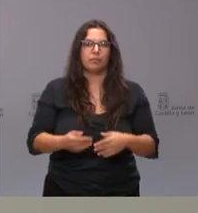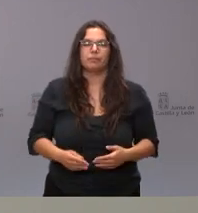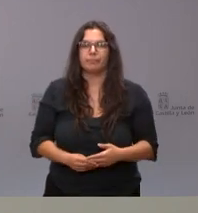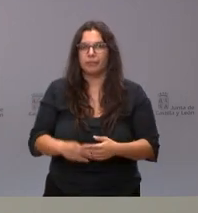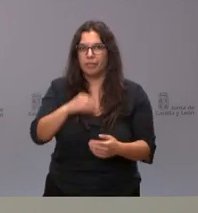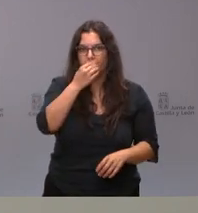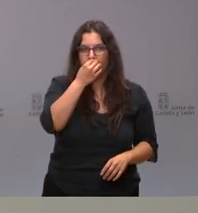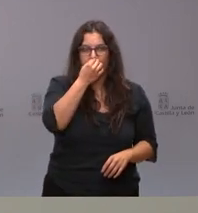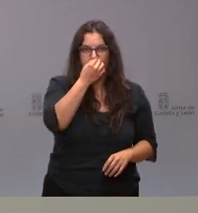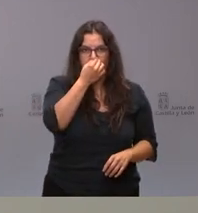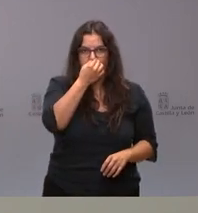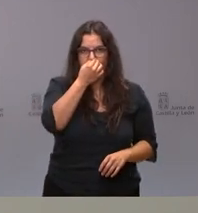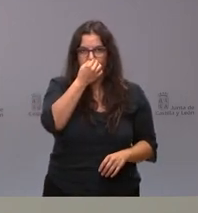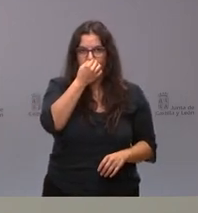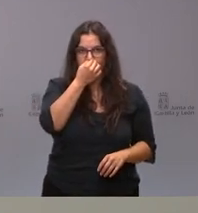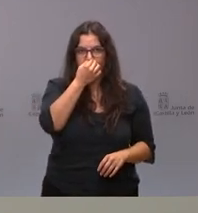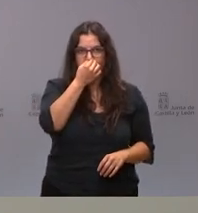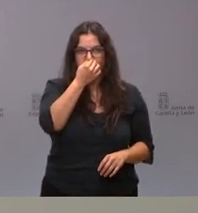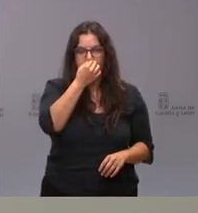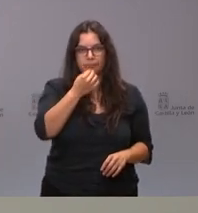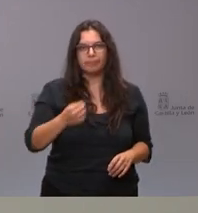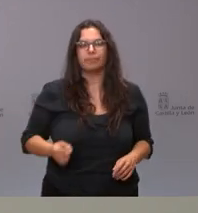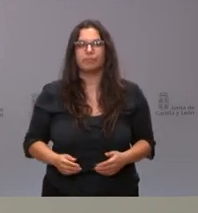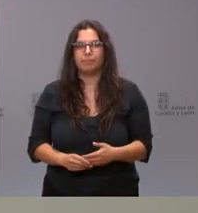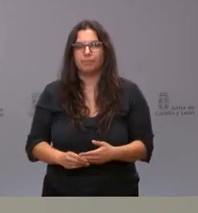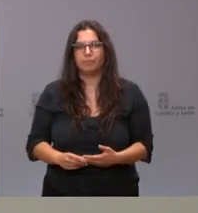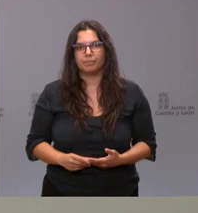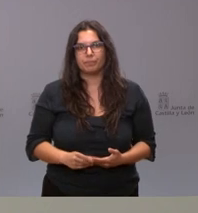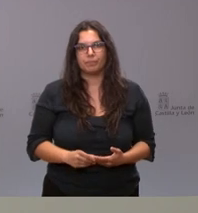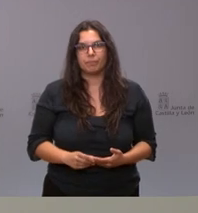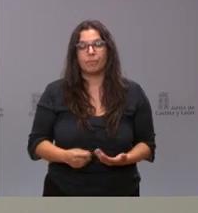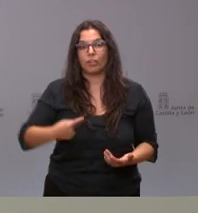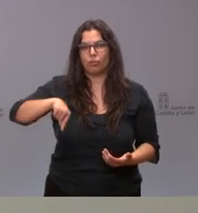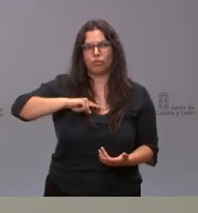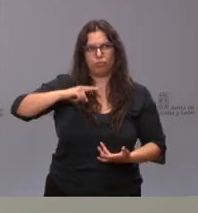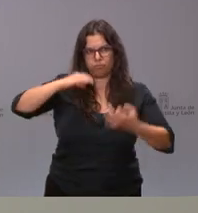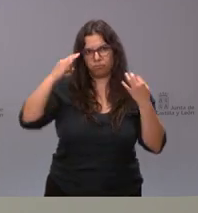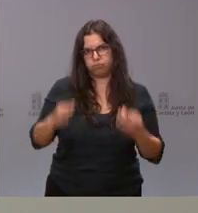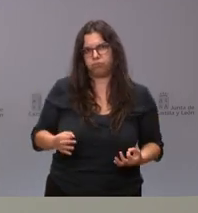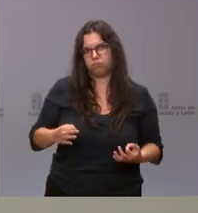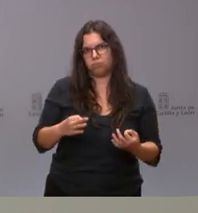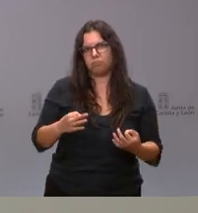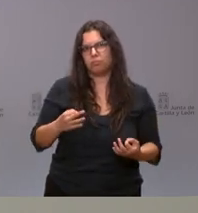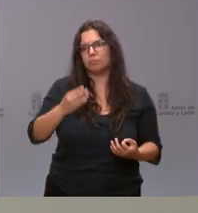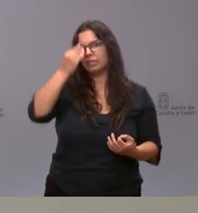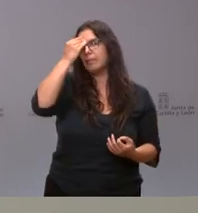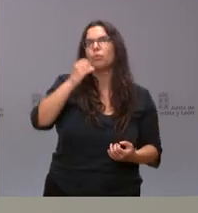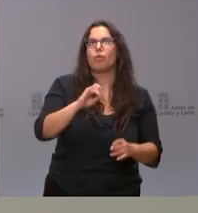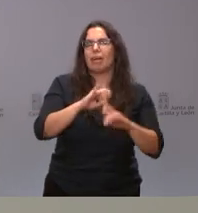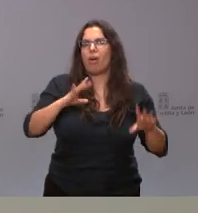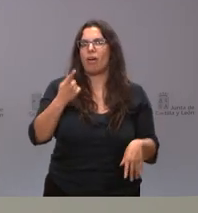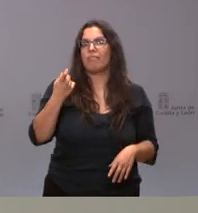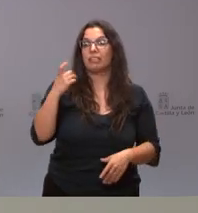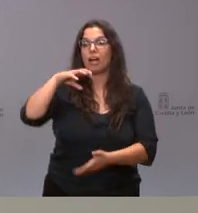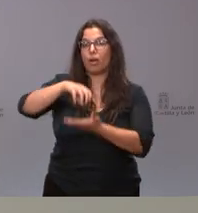usted me hace. Tanto el hecho de que nosotros creemos firmemente en la necesidad de seguir manteniendo